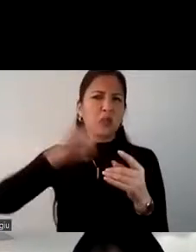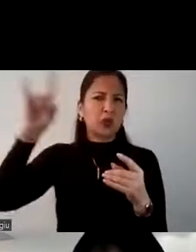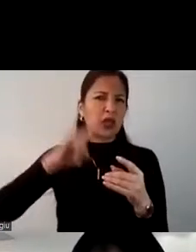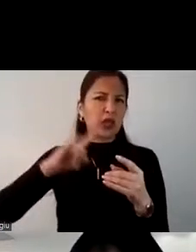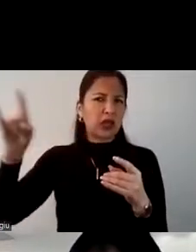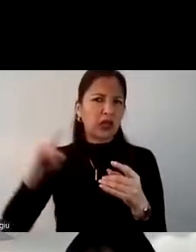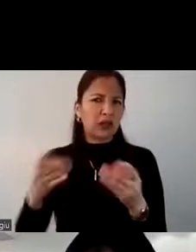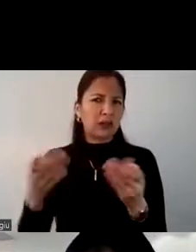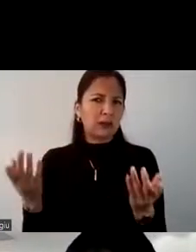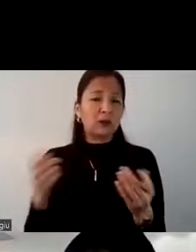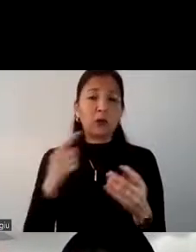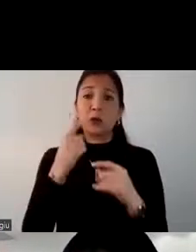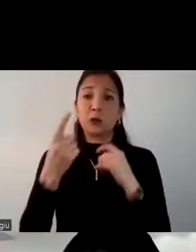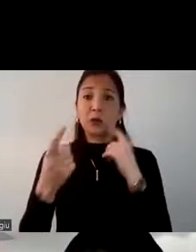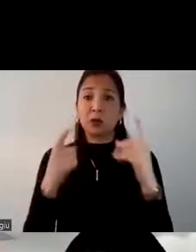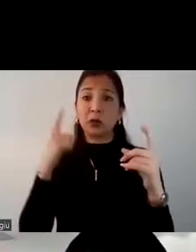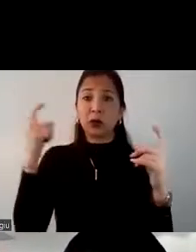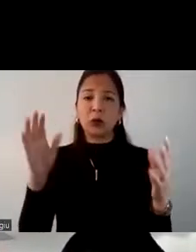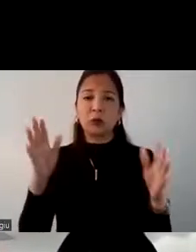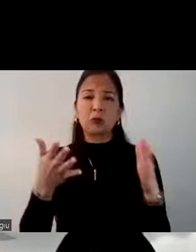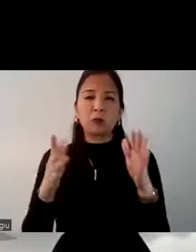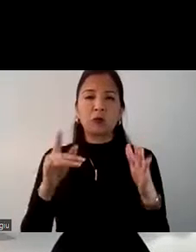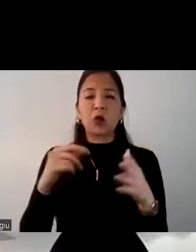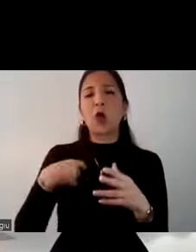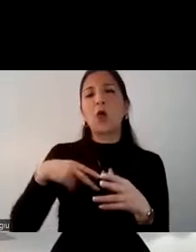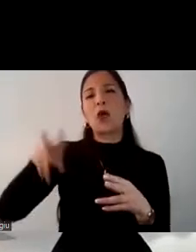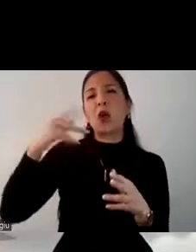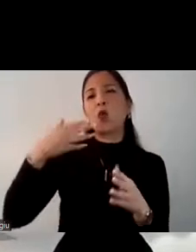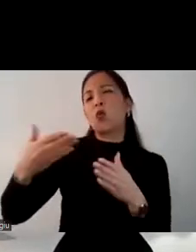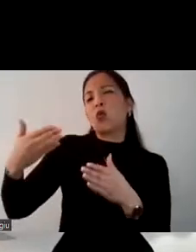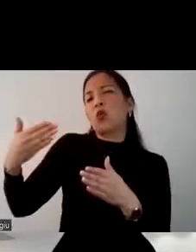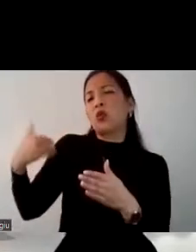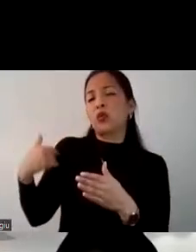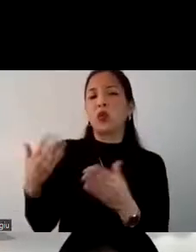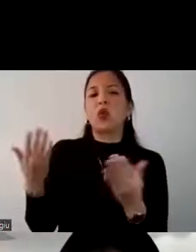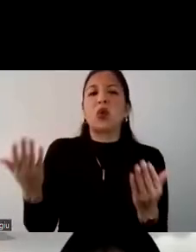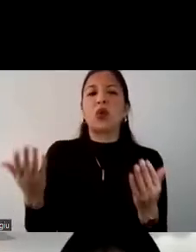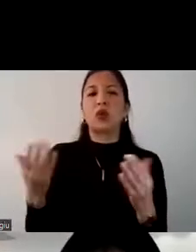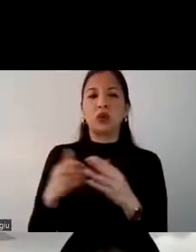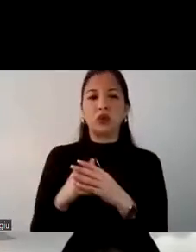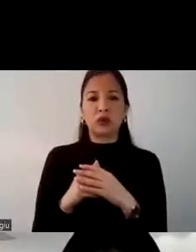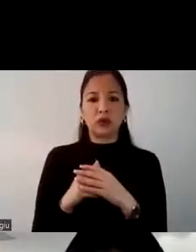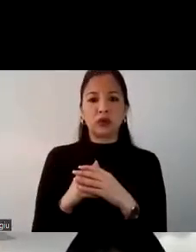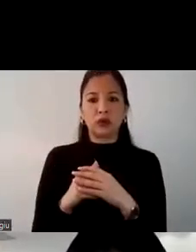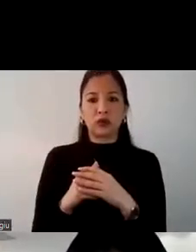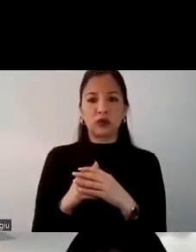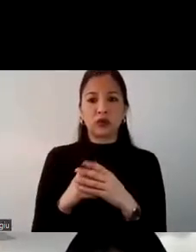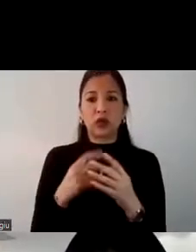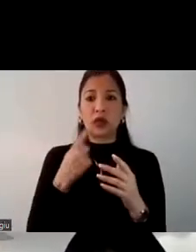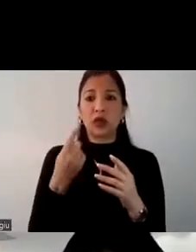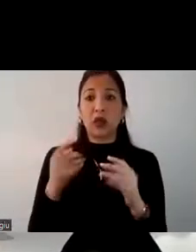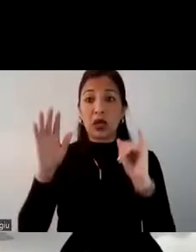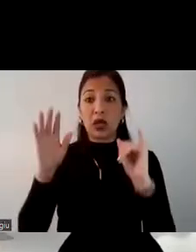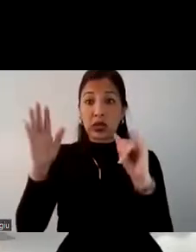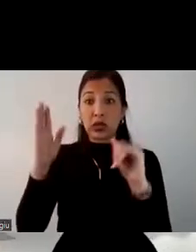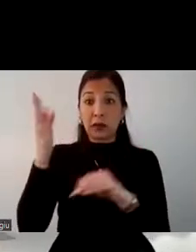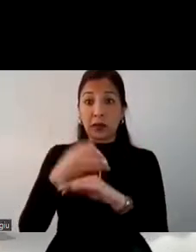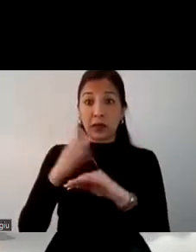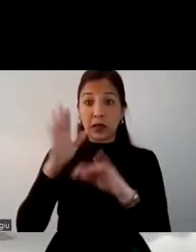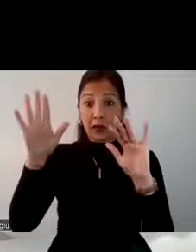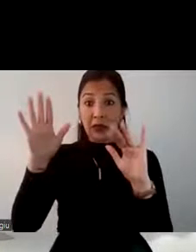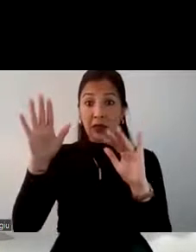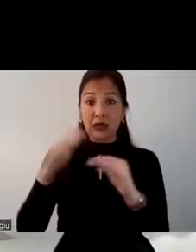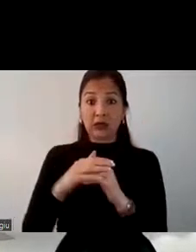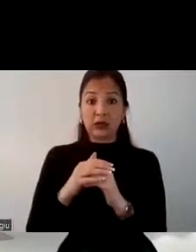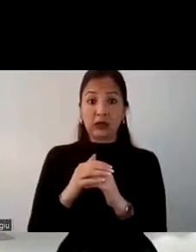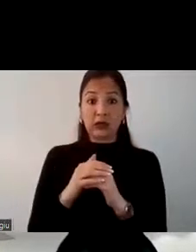se les preguntó la fecha del último viaje al exterior de Ecuador. Y vemos que 6 de cada 10 ecuatorianos ha viajado al